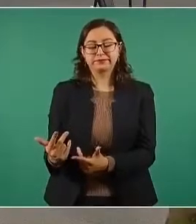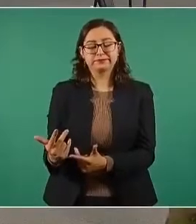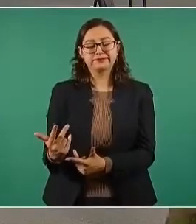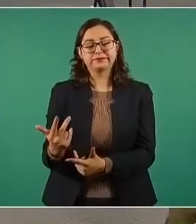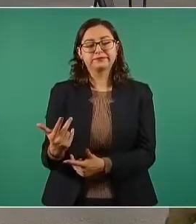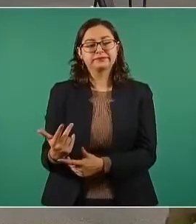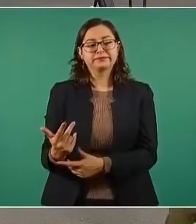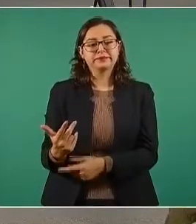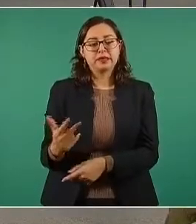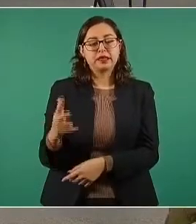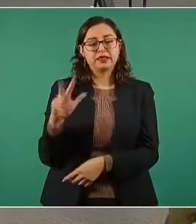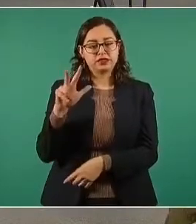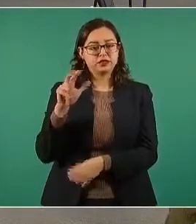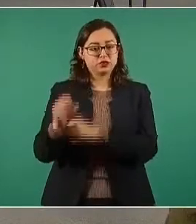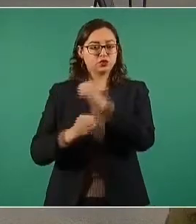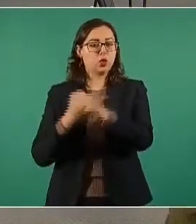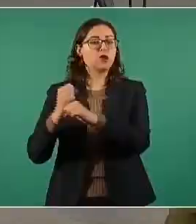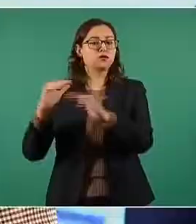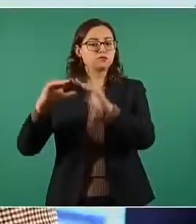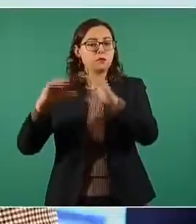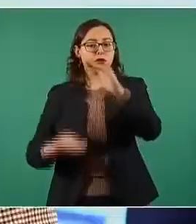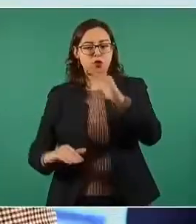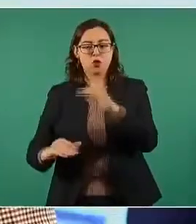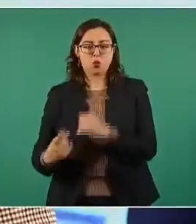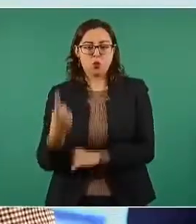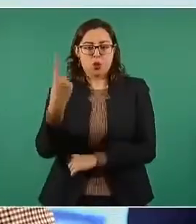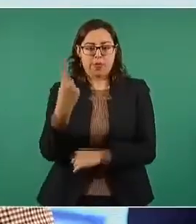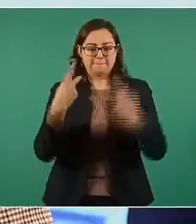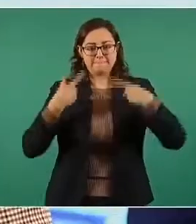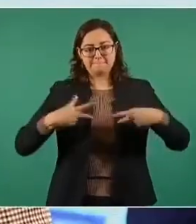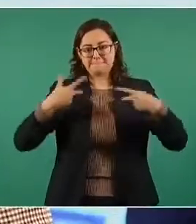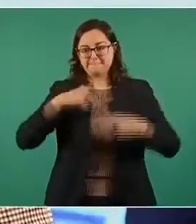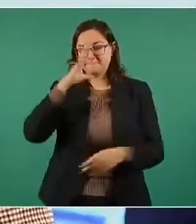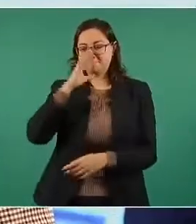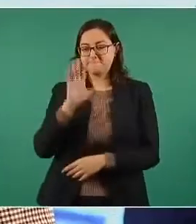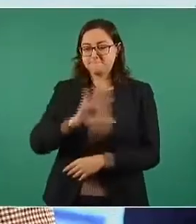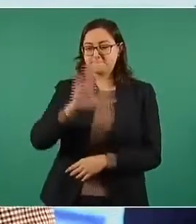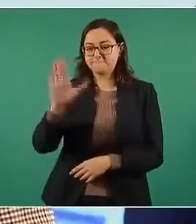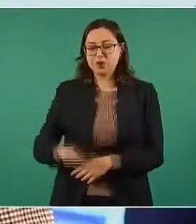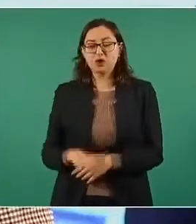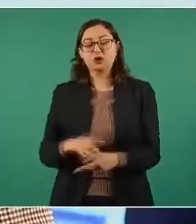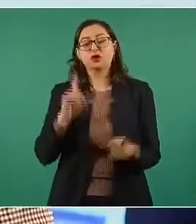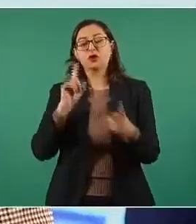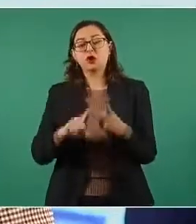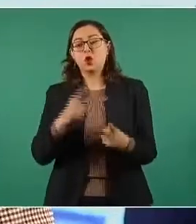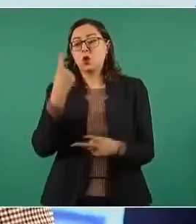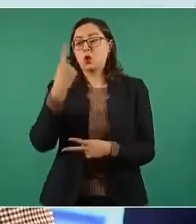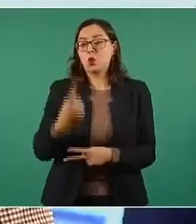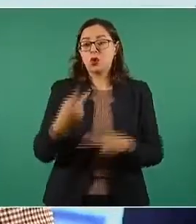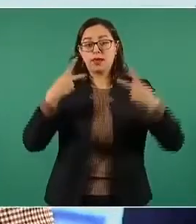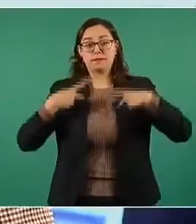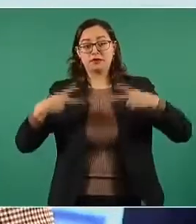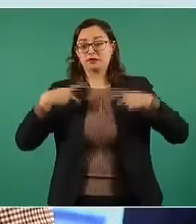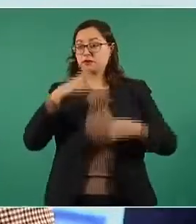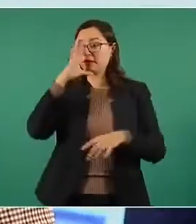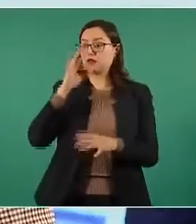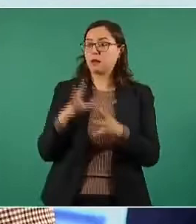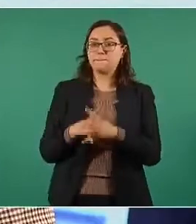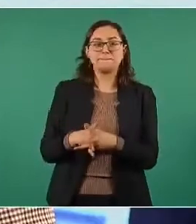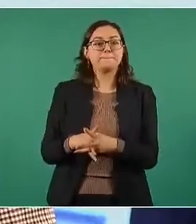Se reporta una persona desaparecida, un lesionado. Asimismo, tenemos